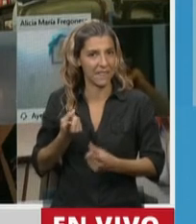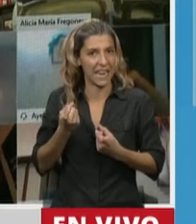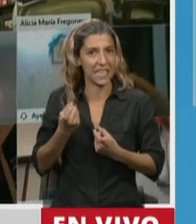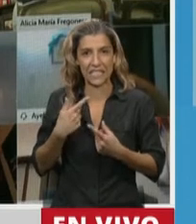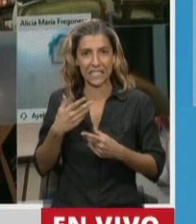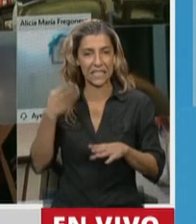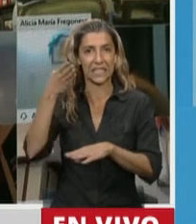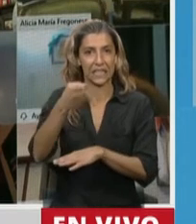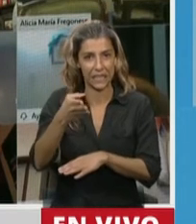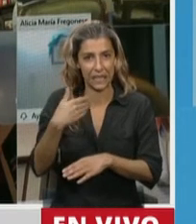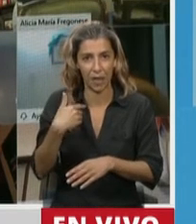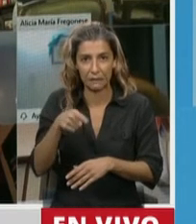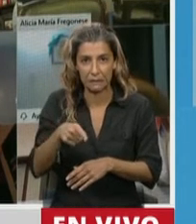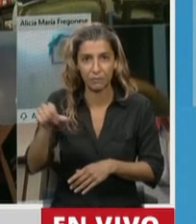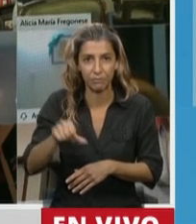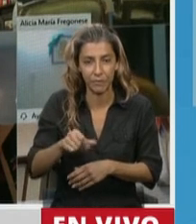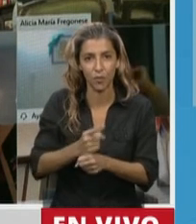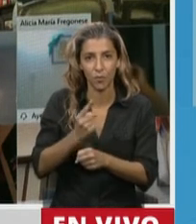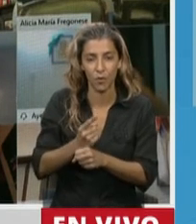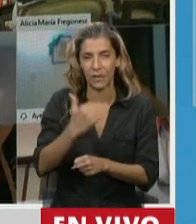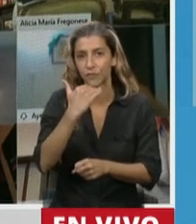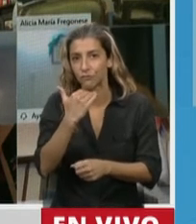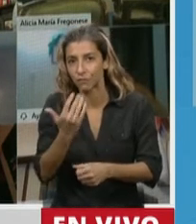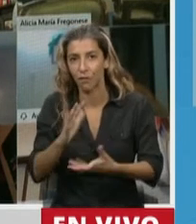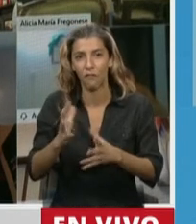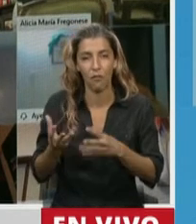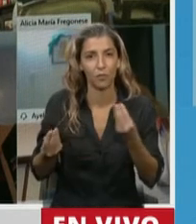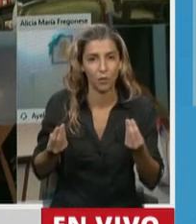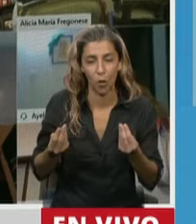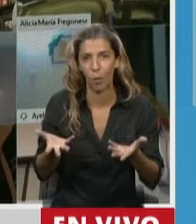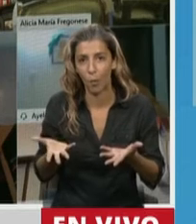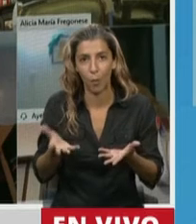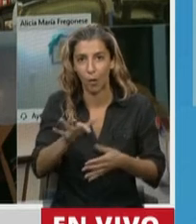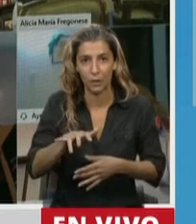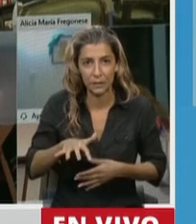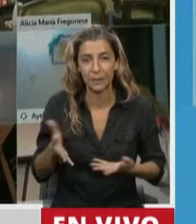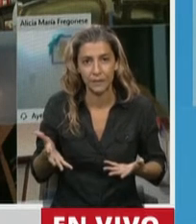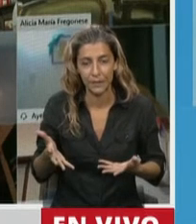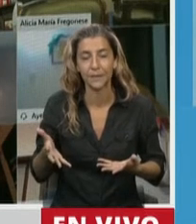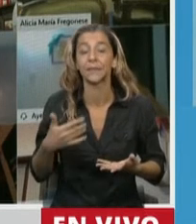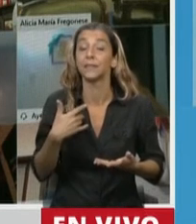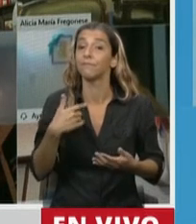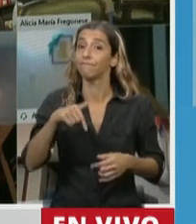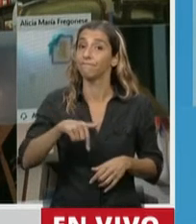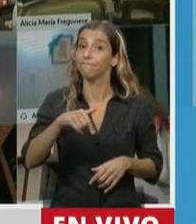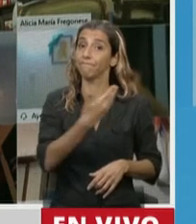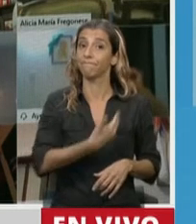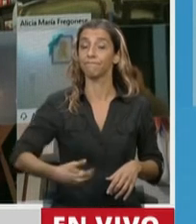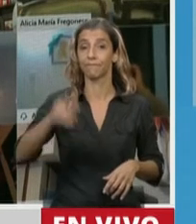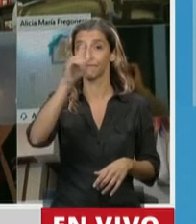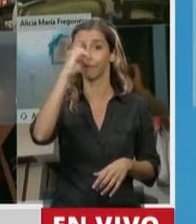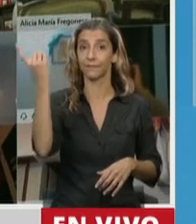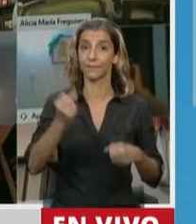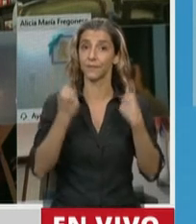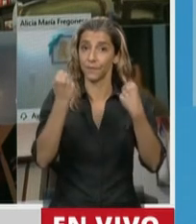un gran esfuerzo que va a tener que hacer el Estado Nacional y va a tener que hacer las obras sociales y los colegios